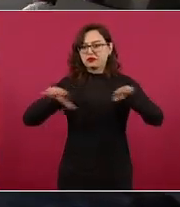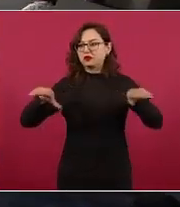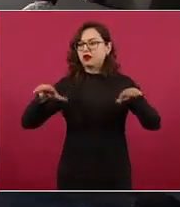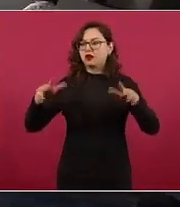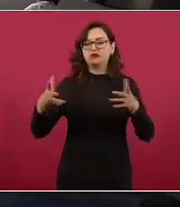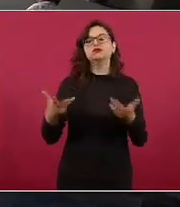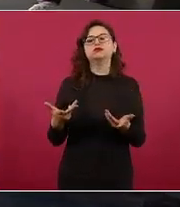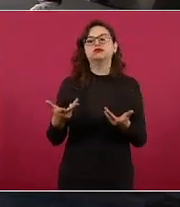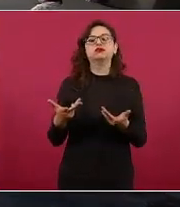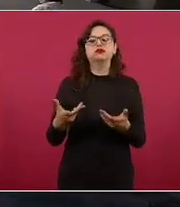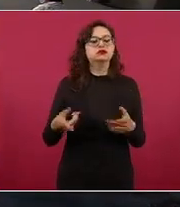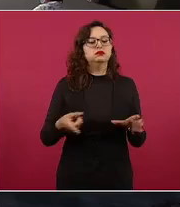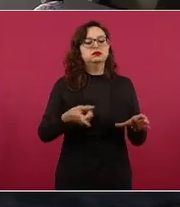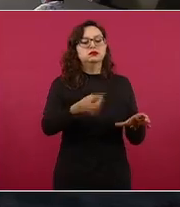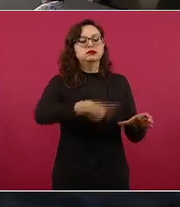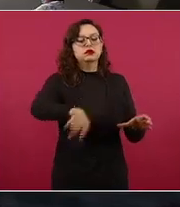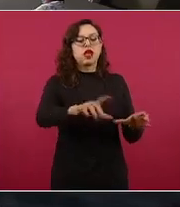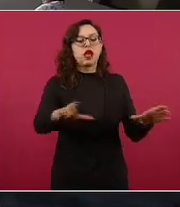todo